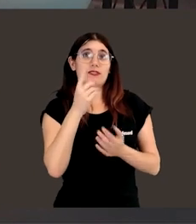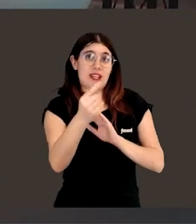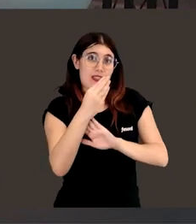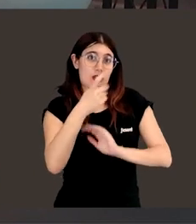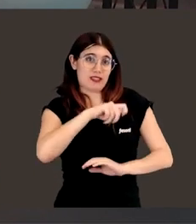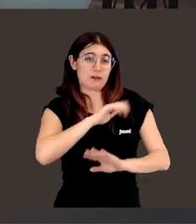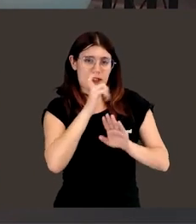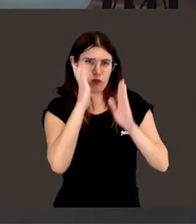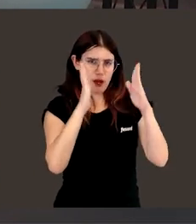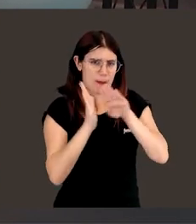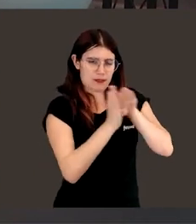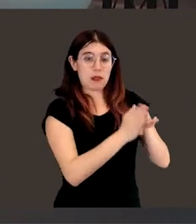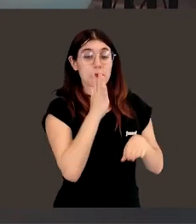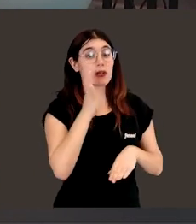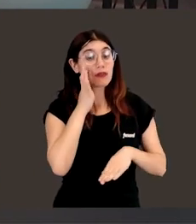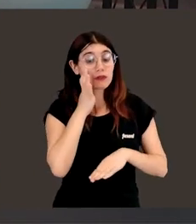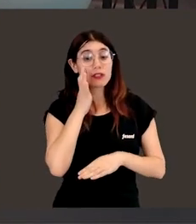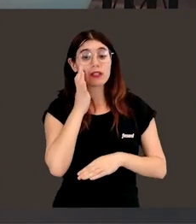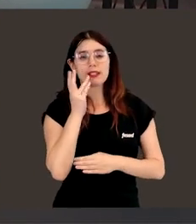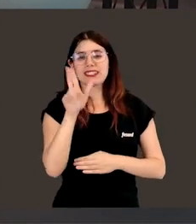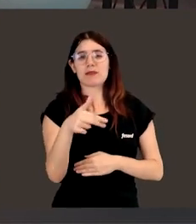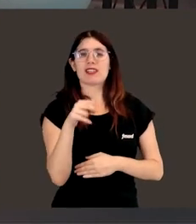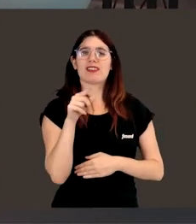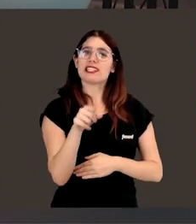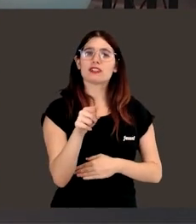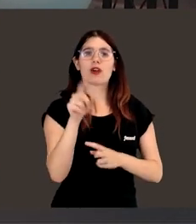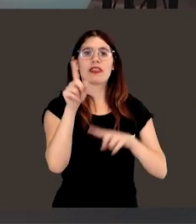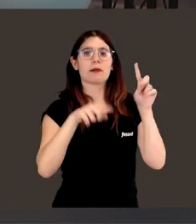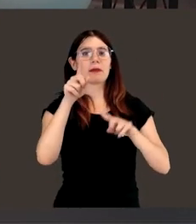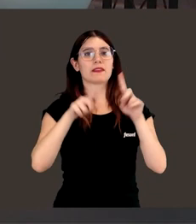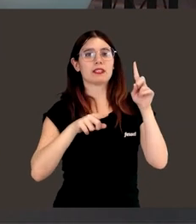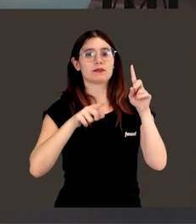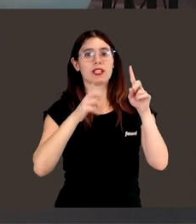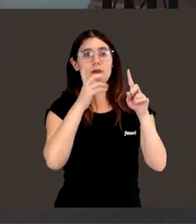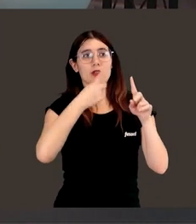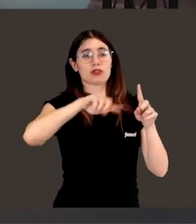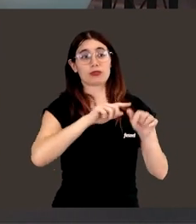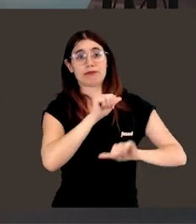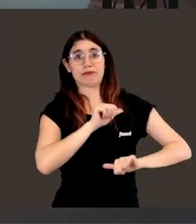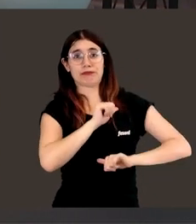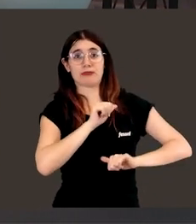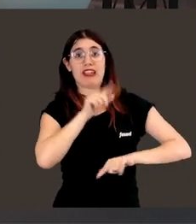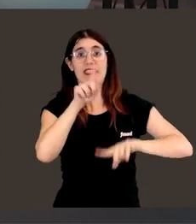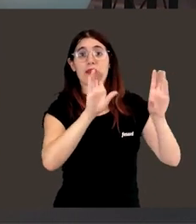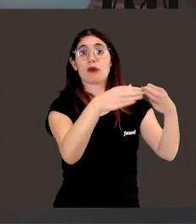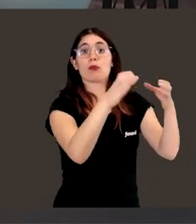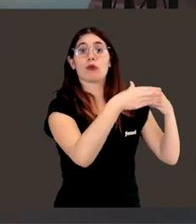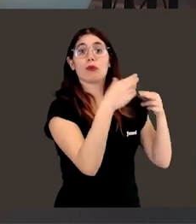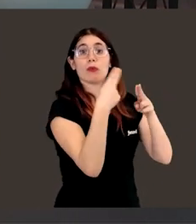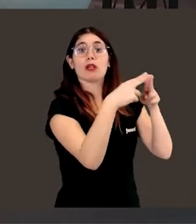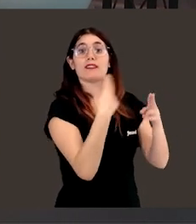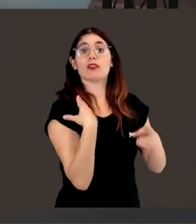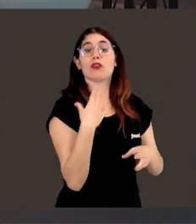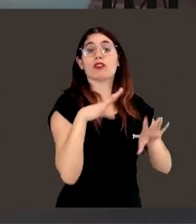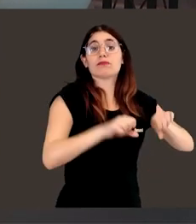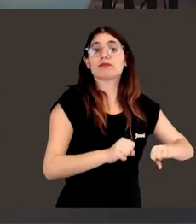una parte, ¿no? Con lo cual, pues eso se va, depende de, o sea, estamos un poco a las expensas, depende de cada partido, de quién está en el poder